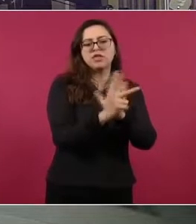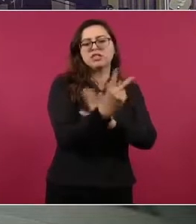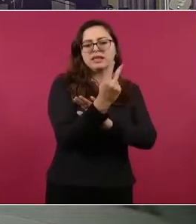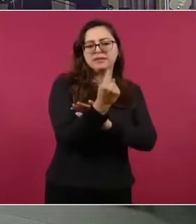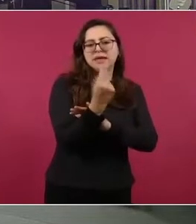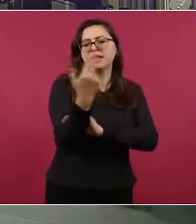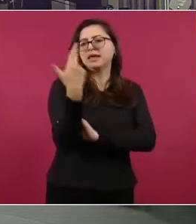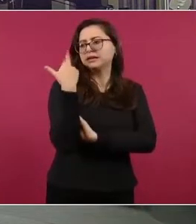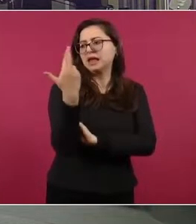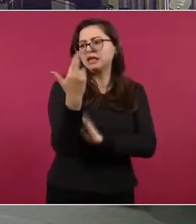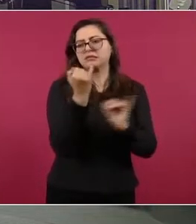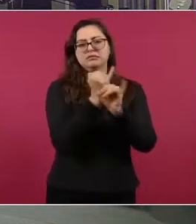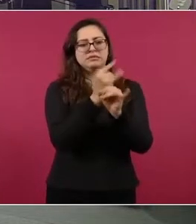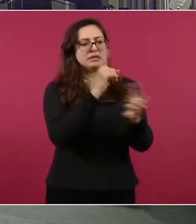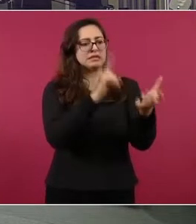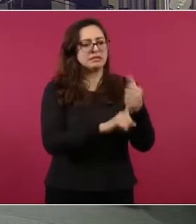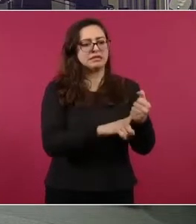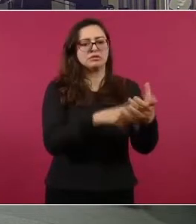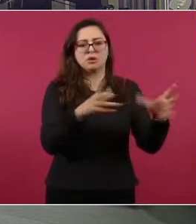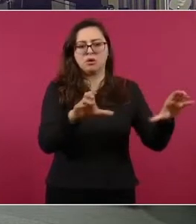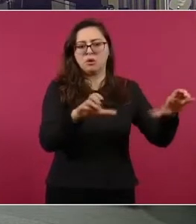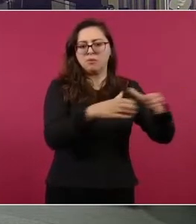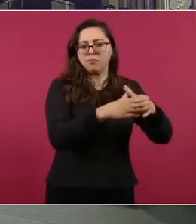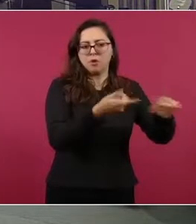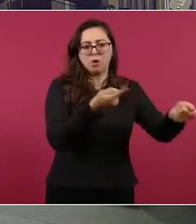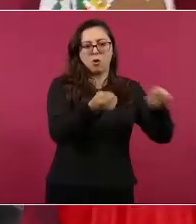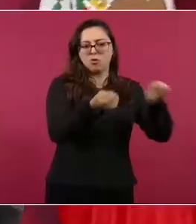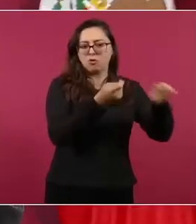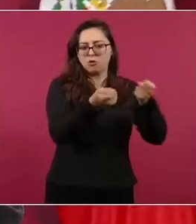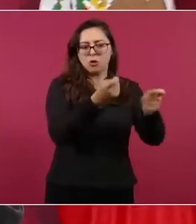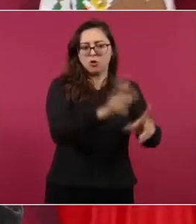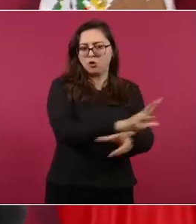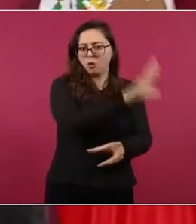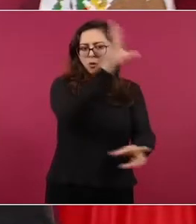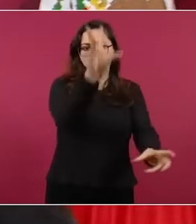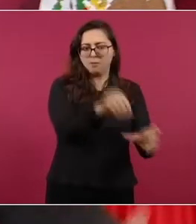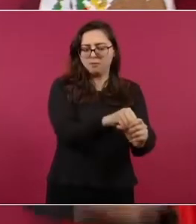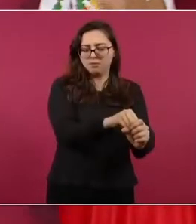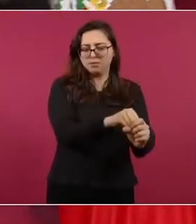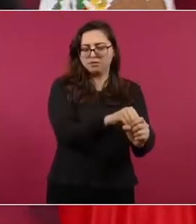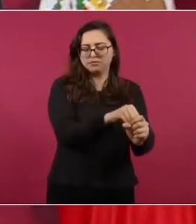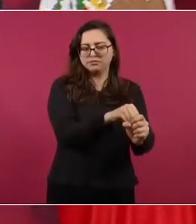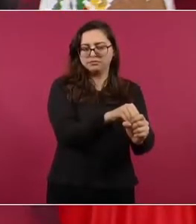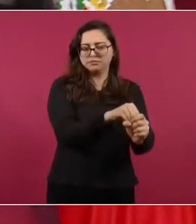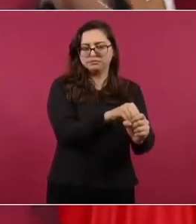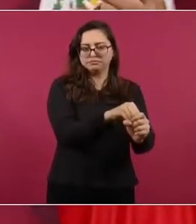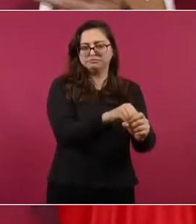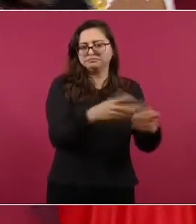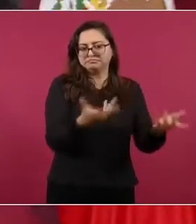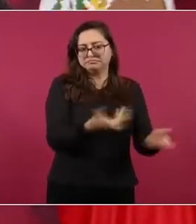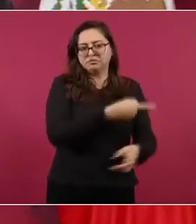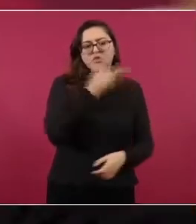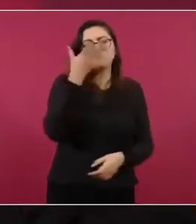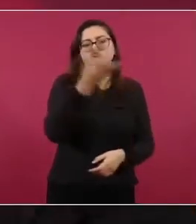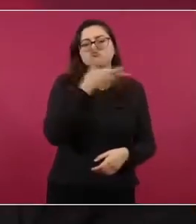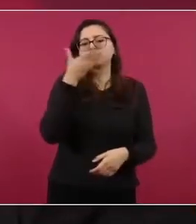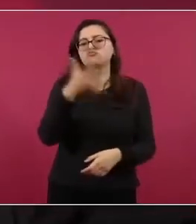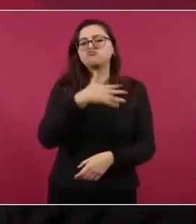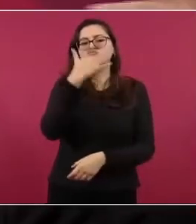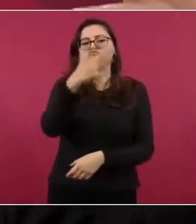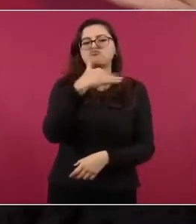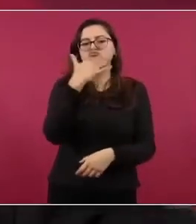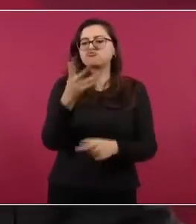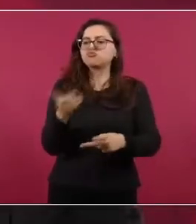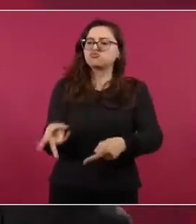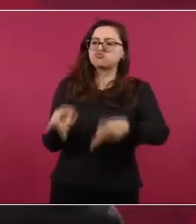de ese régimen de saqueo y de corrupción y de